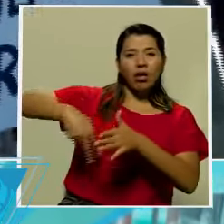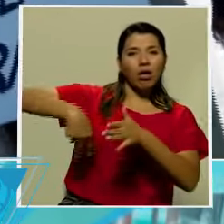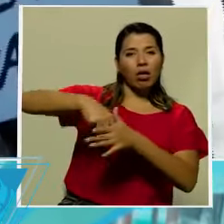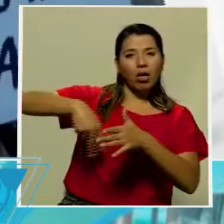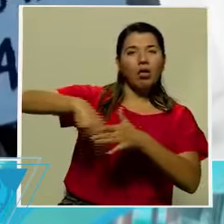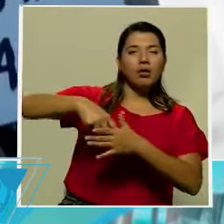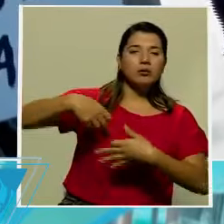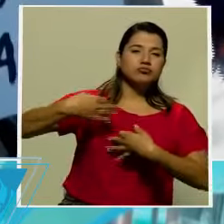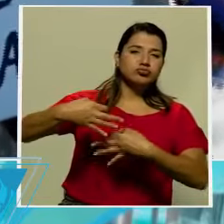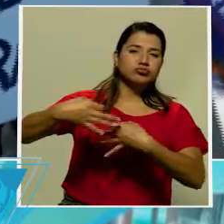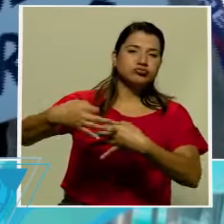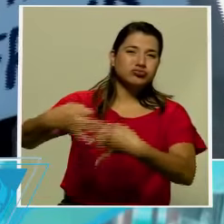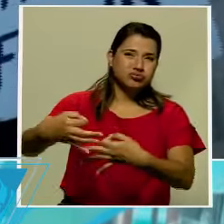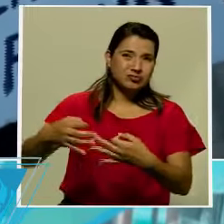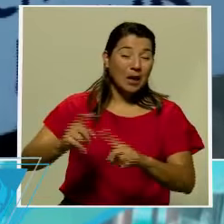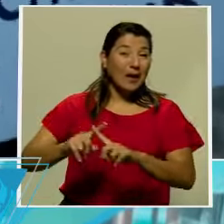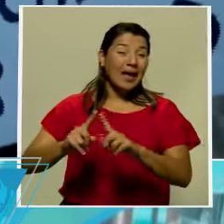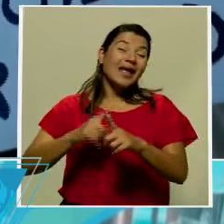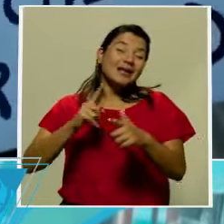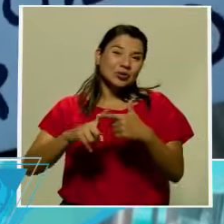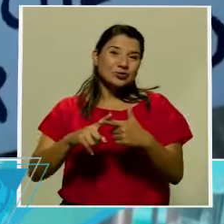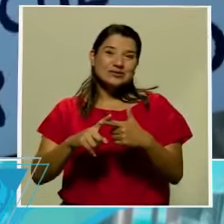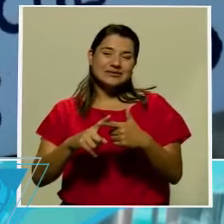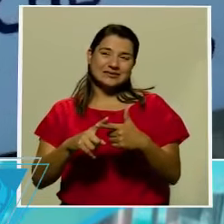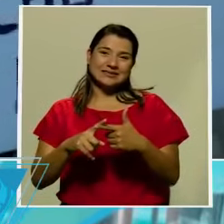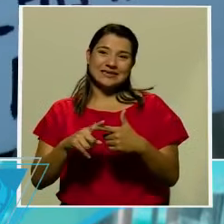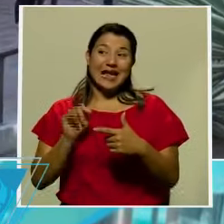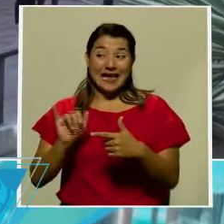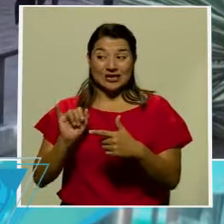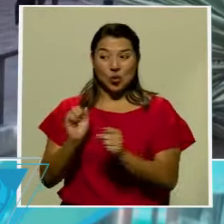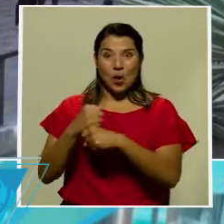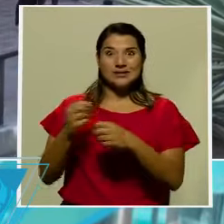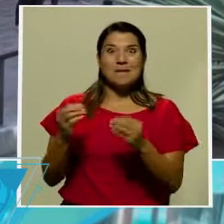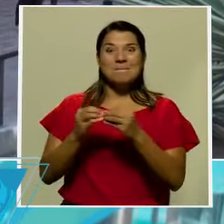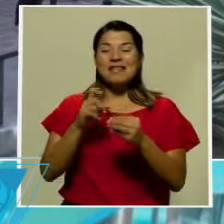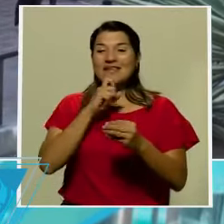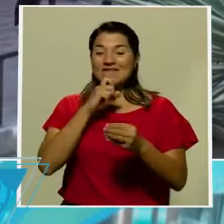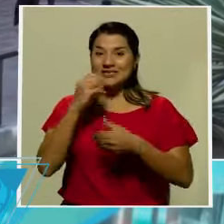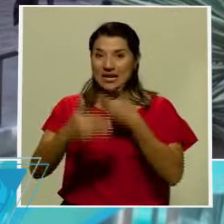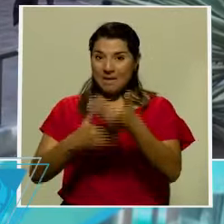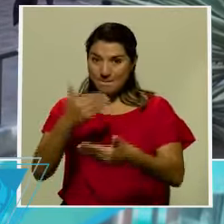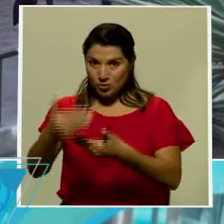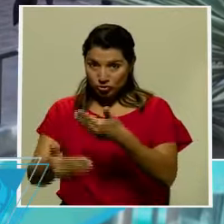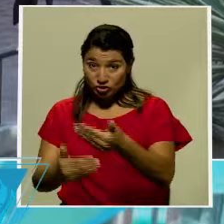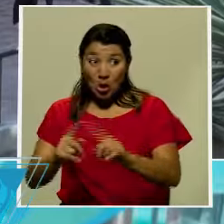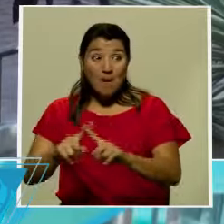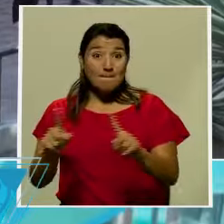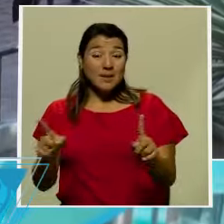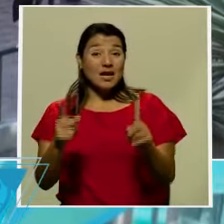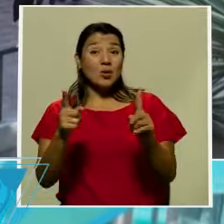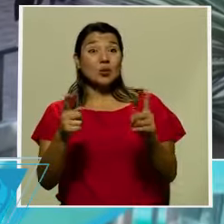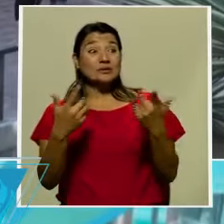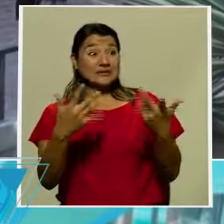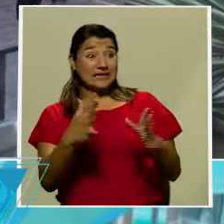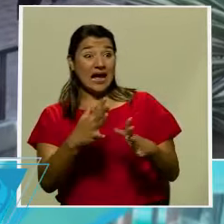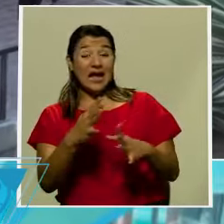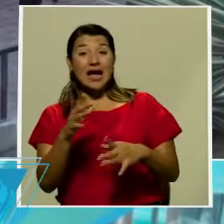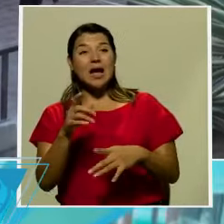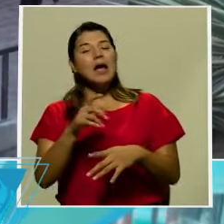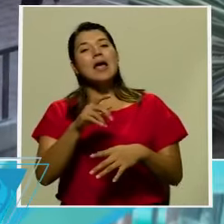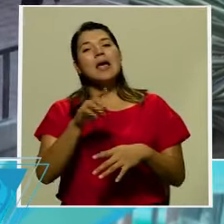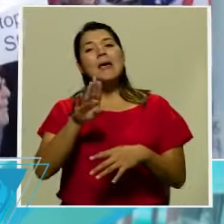le habría costado cierto capital político. Una vez descartada esa posibilidad, una vez con la mayoría en el Congreso, Joe Biden va a poder entonces